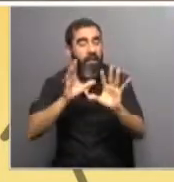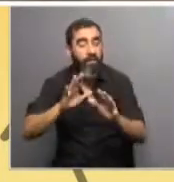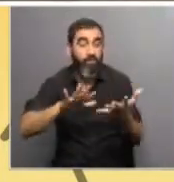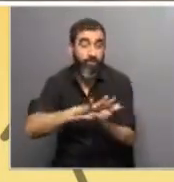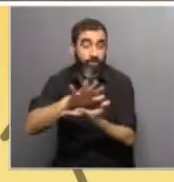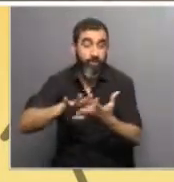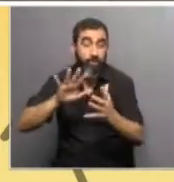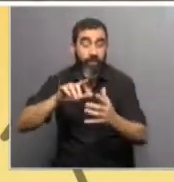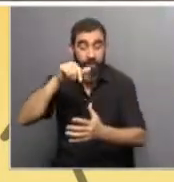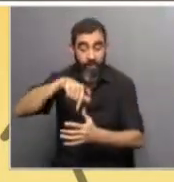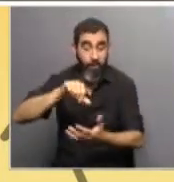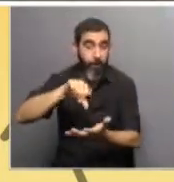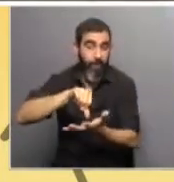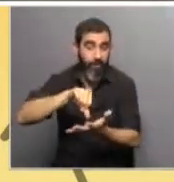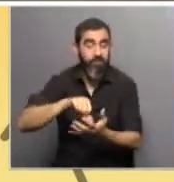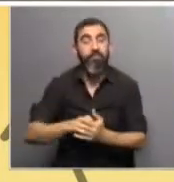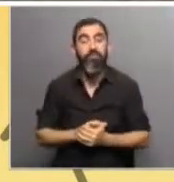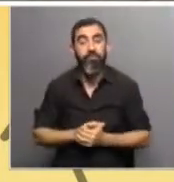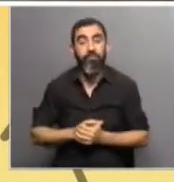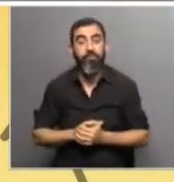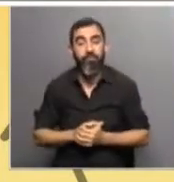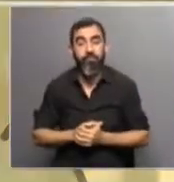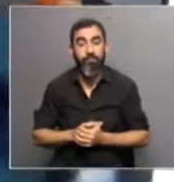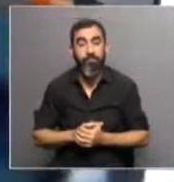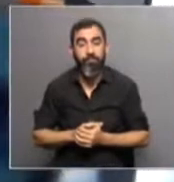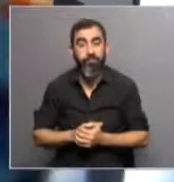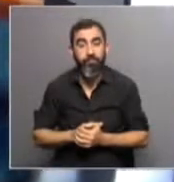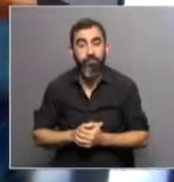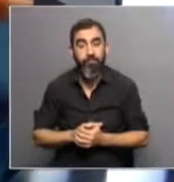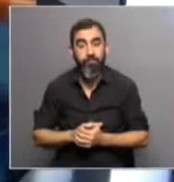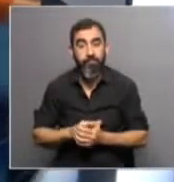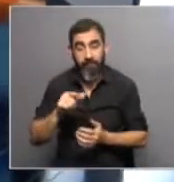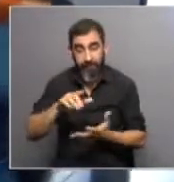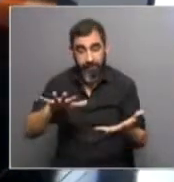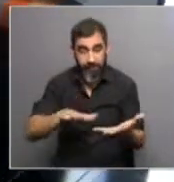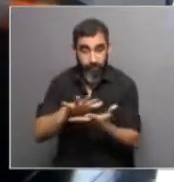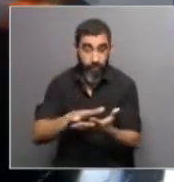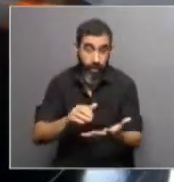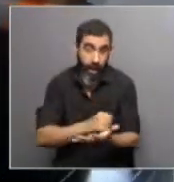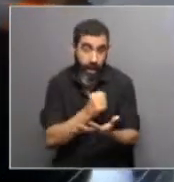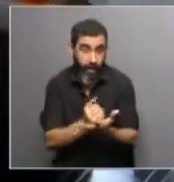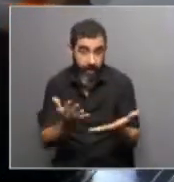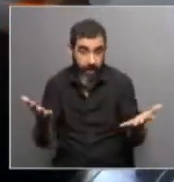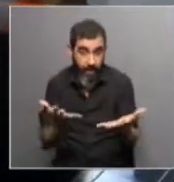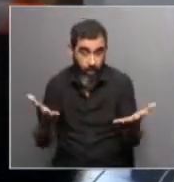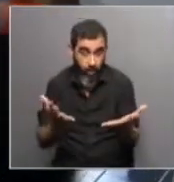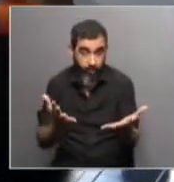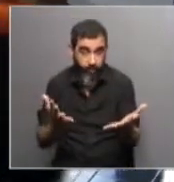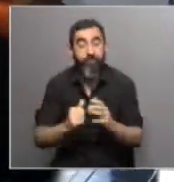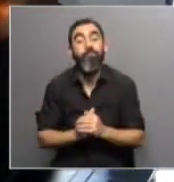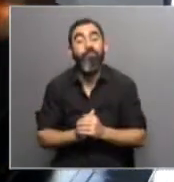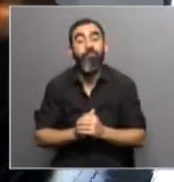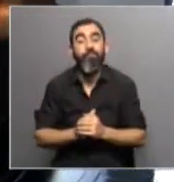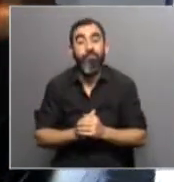local, digamos. Está bien. Ese es el escenario hasta ahora. Una disminución de la amplitud térmica, de alguna